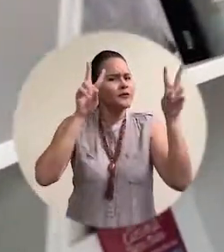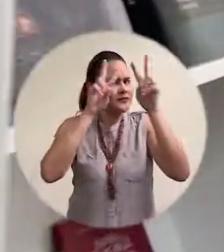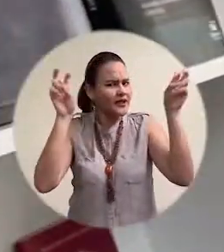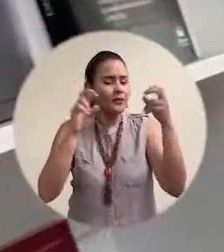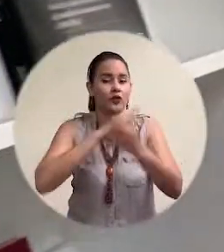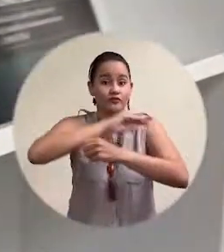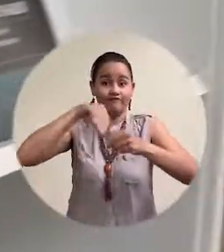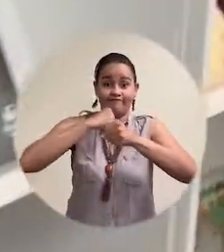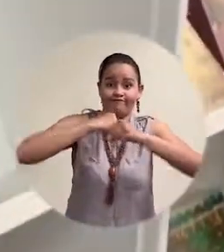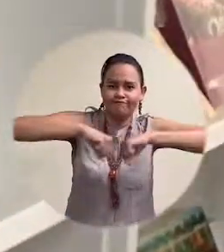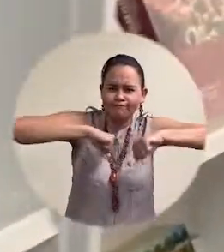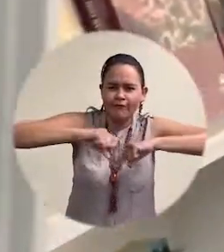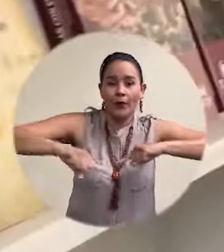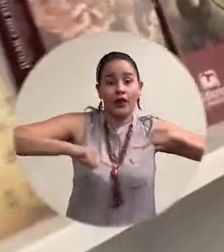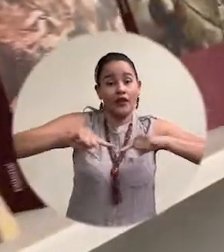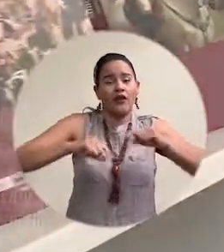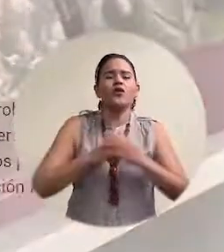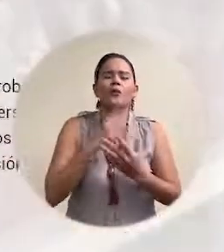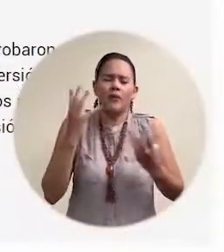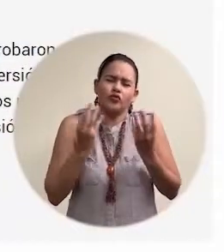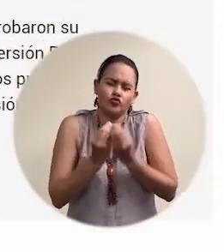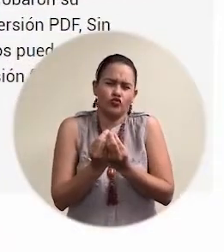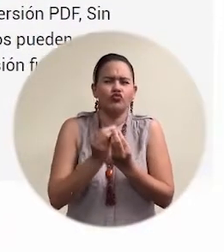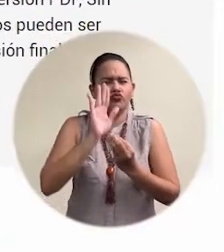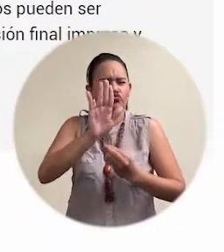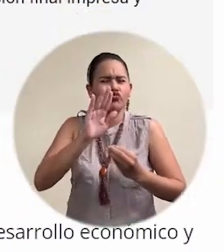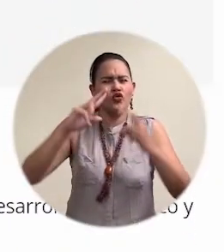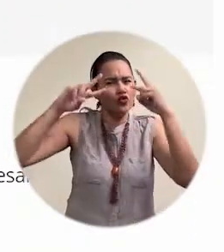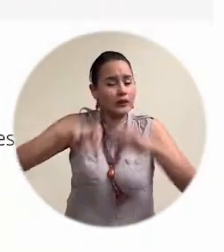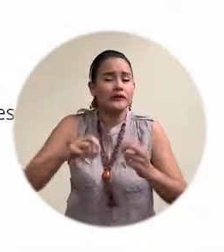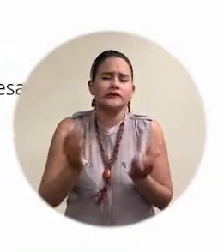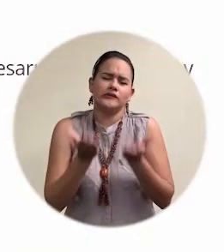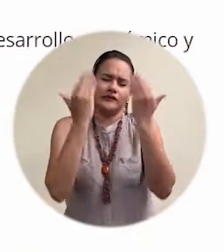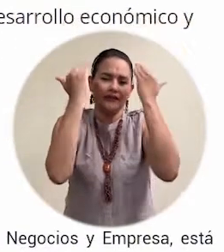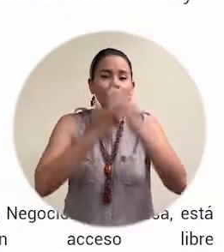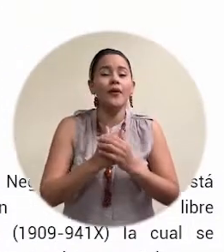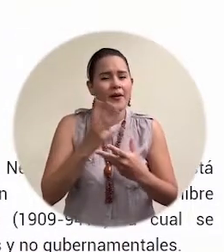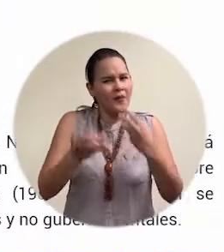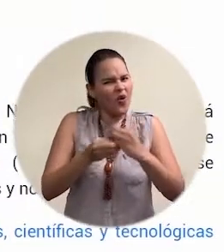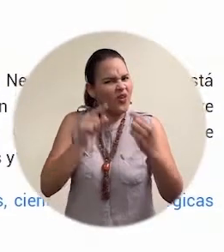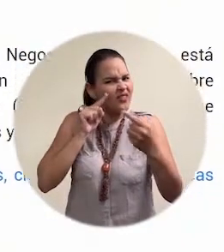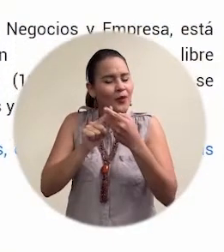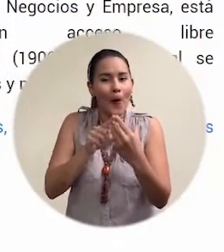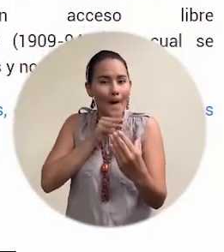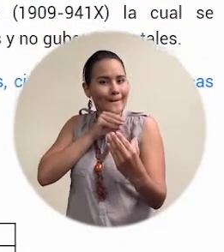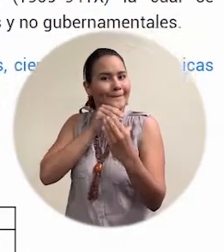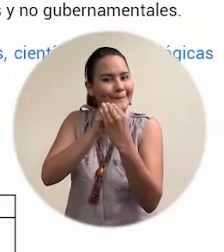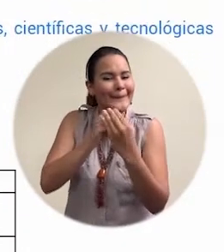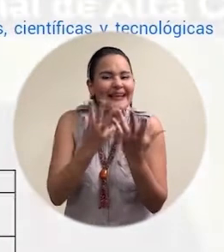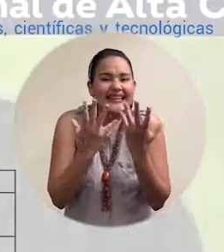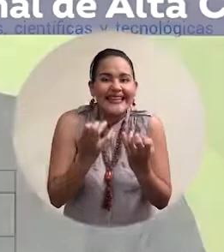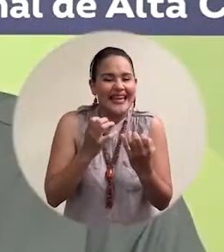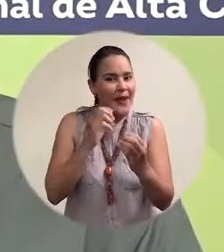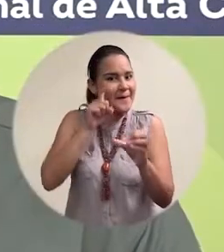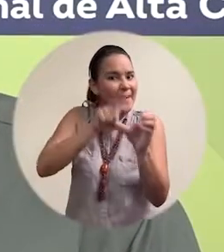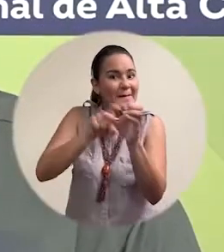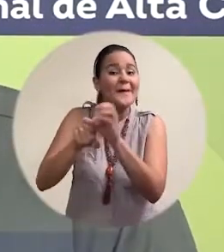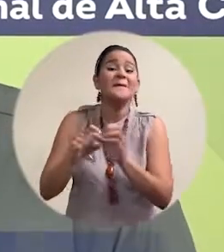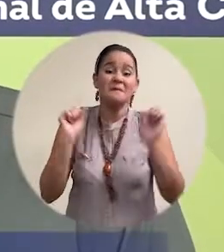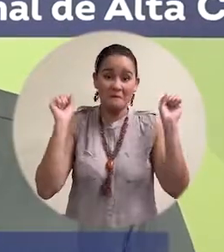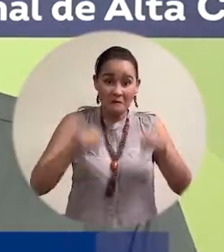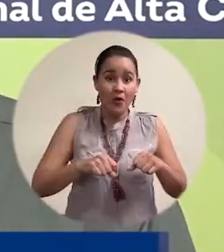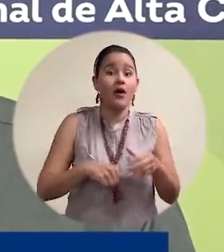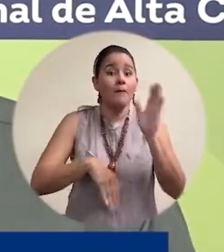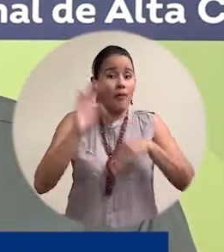administrativa y logística de la Bicertura de Investigación para poder nosotros acceder a los programas y proyectos de investigación que financian